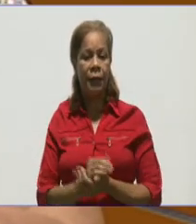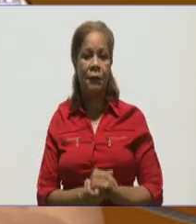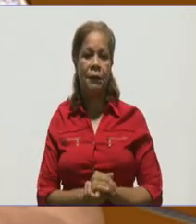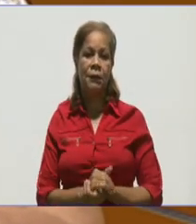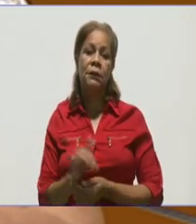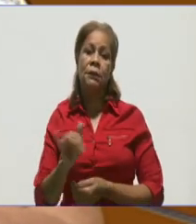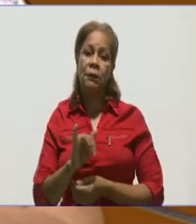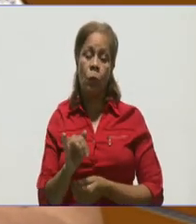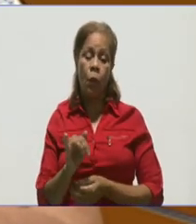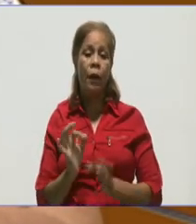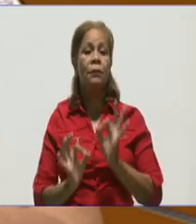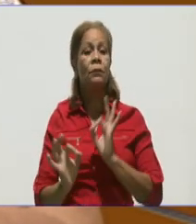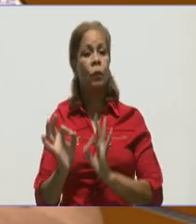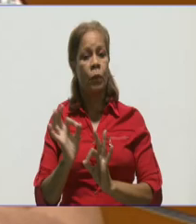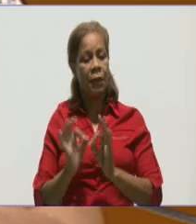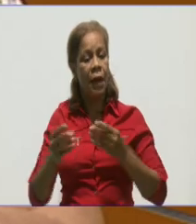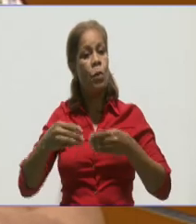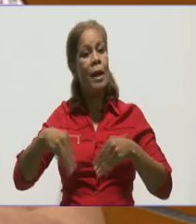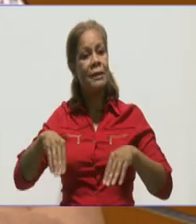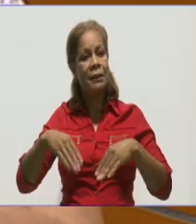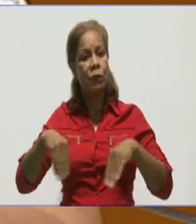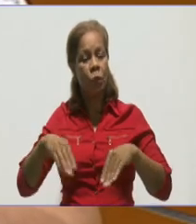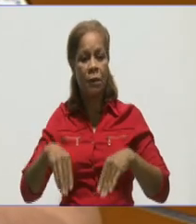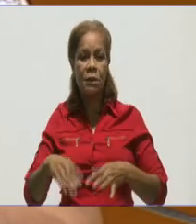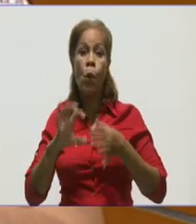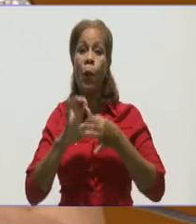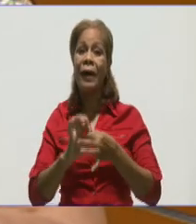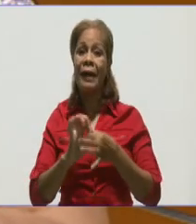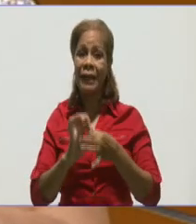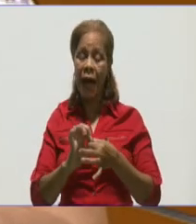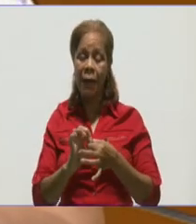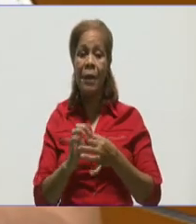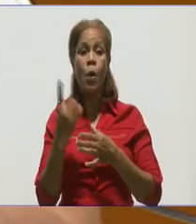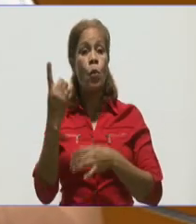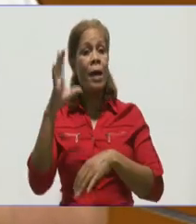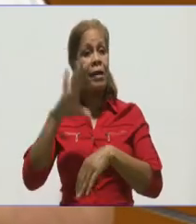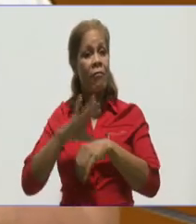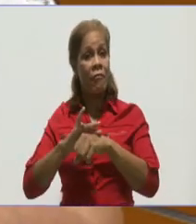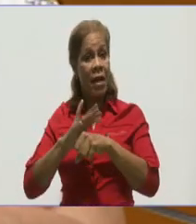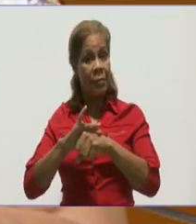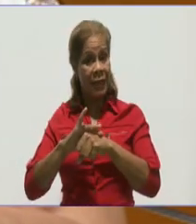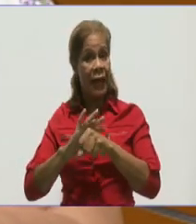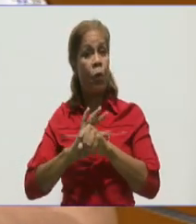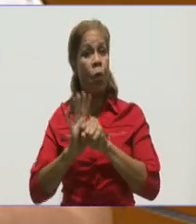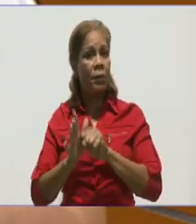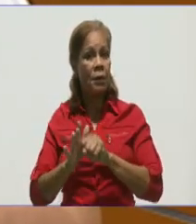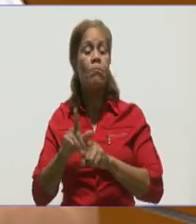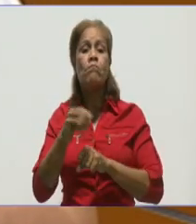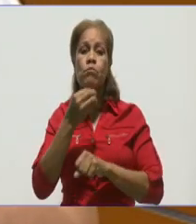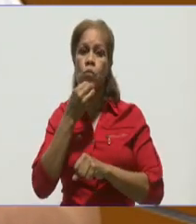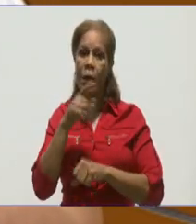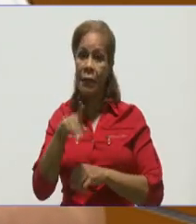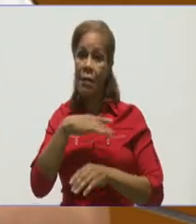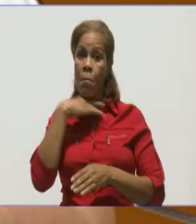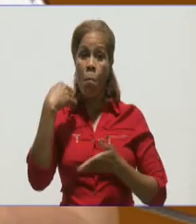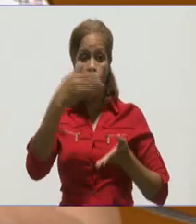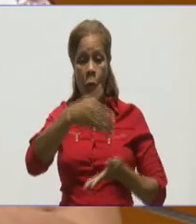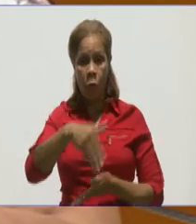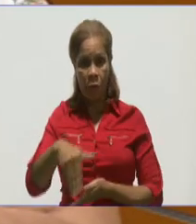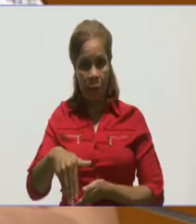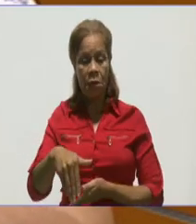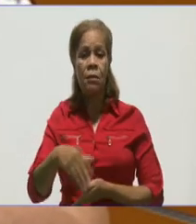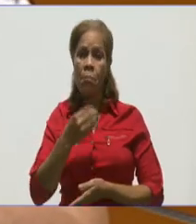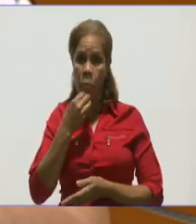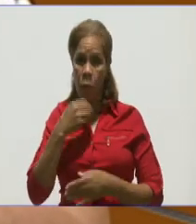situación epidemiológica tan seria, una enfermedad que es letal, una enfermedad que puede